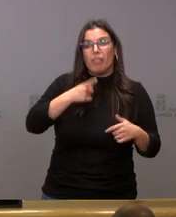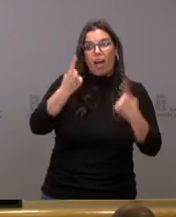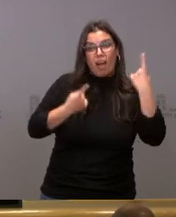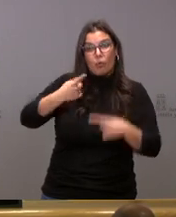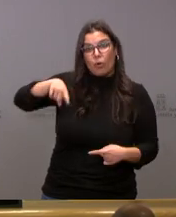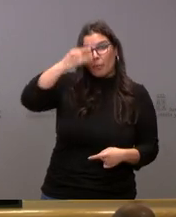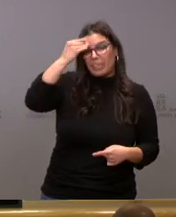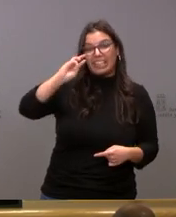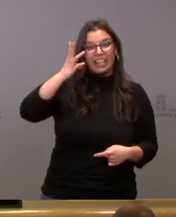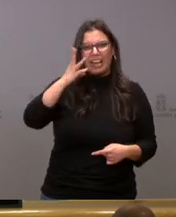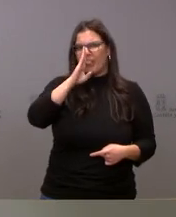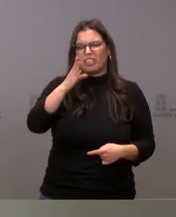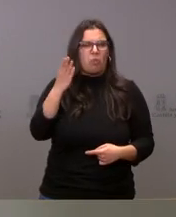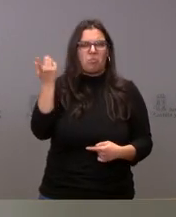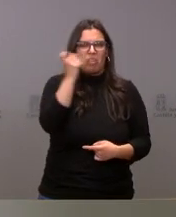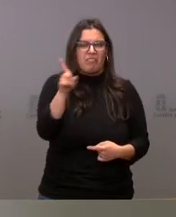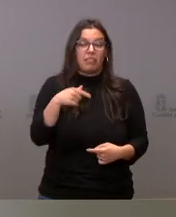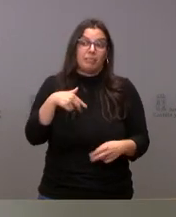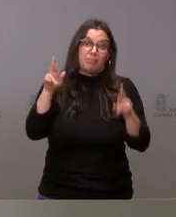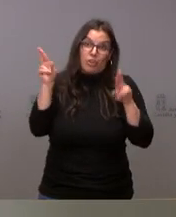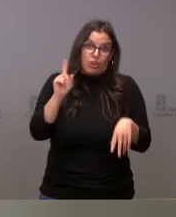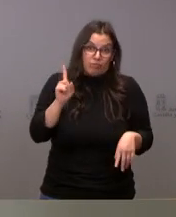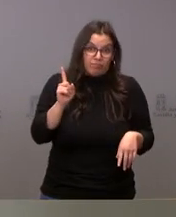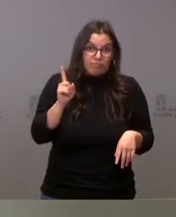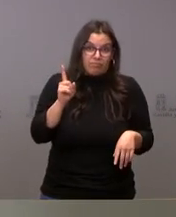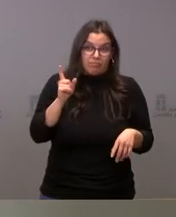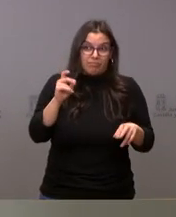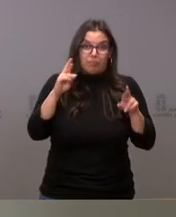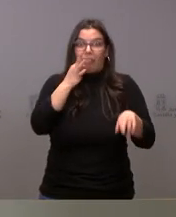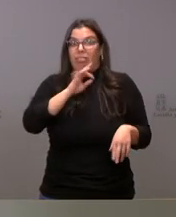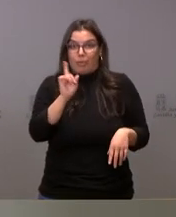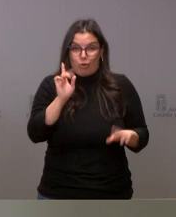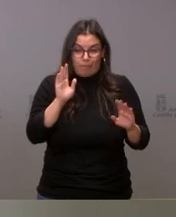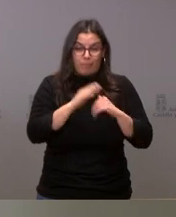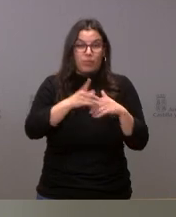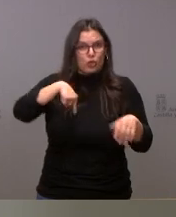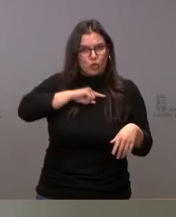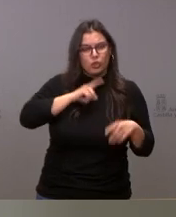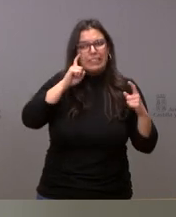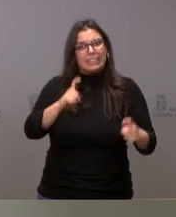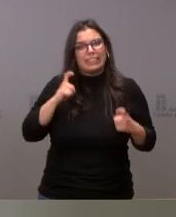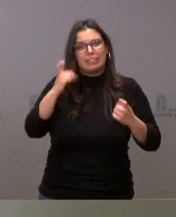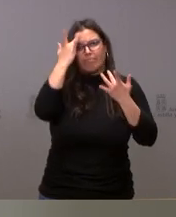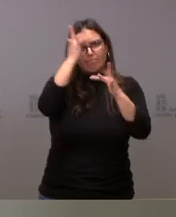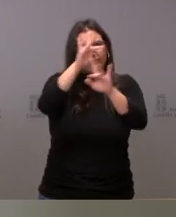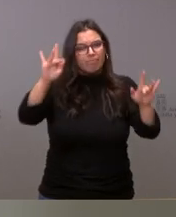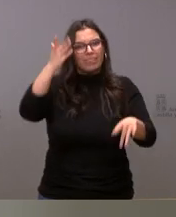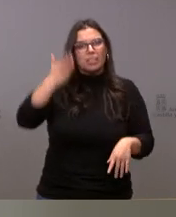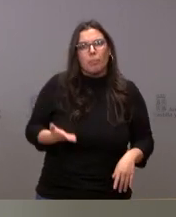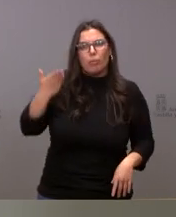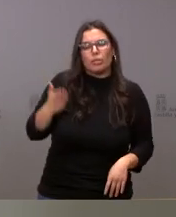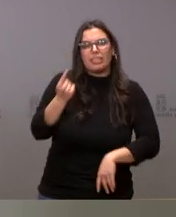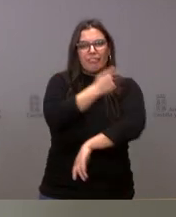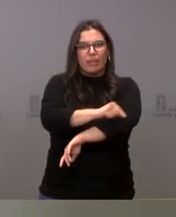ponerse esa tercera dosis? Pues esperemos que no, esperemos que no. Nosotros vamos a incidir en la importancia de la vacunación